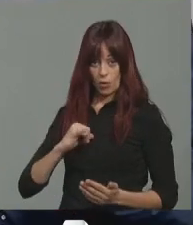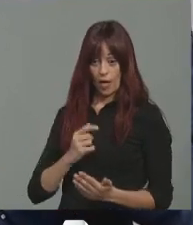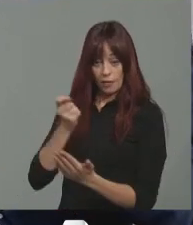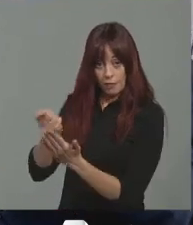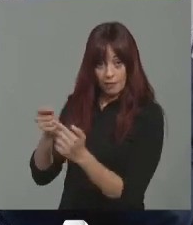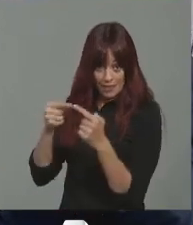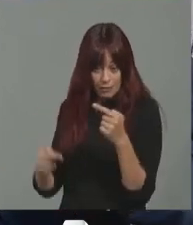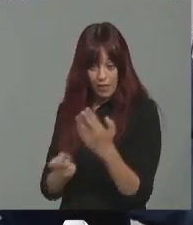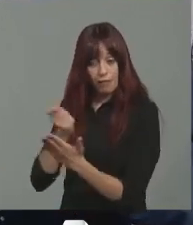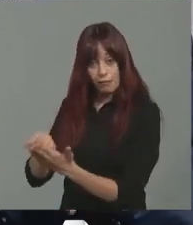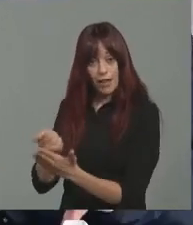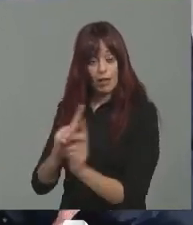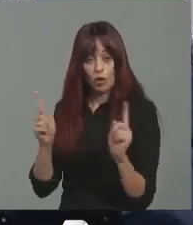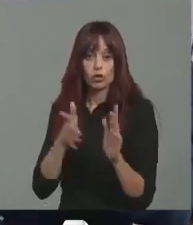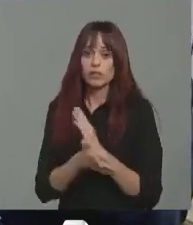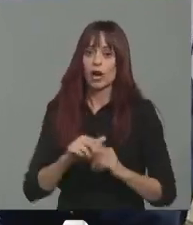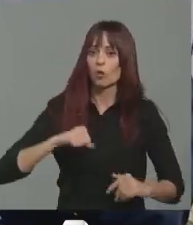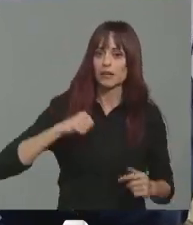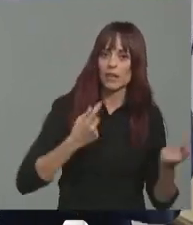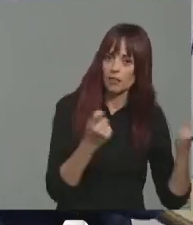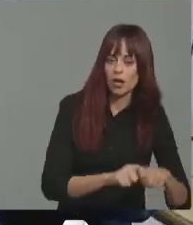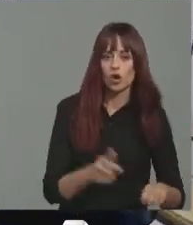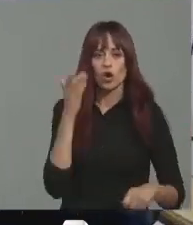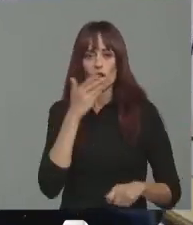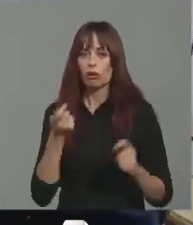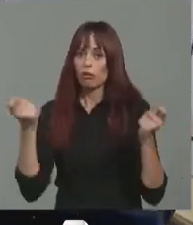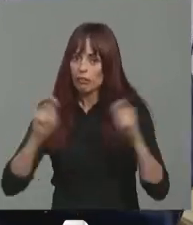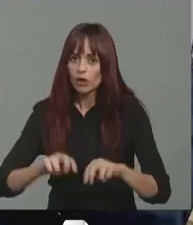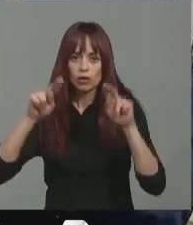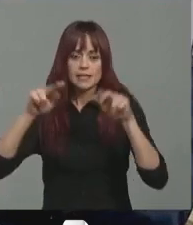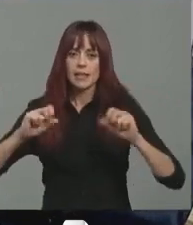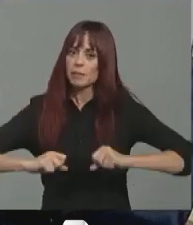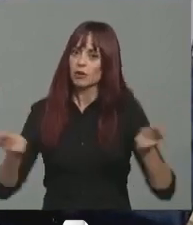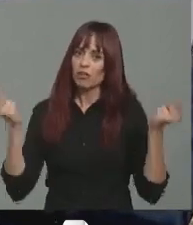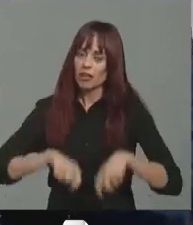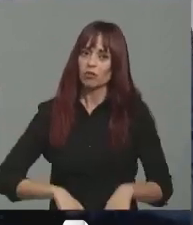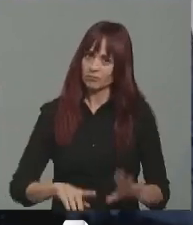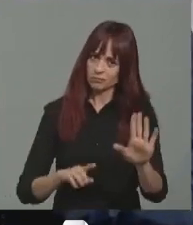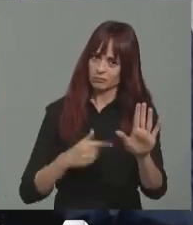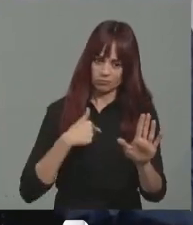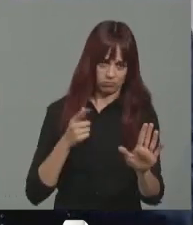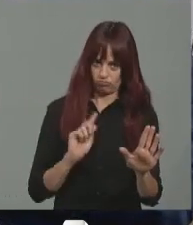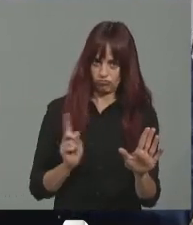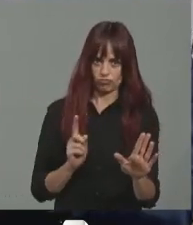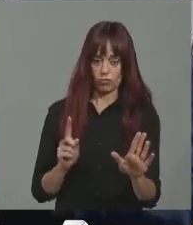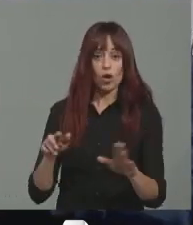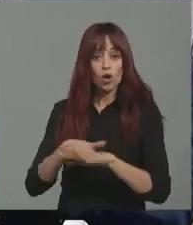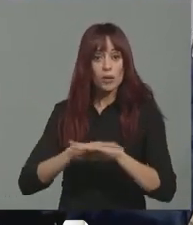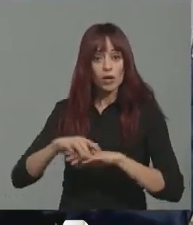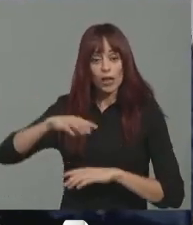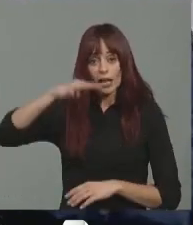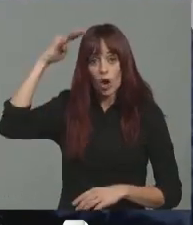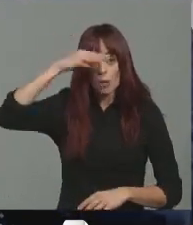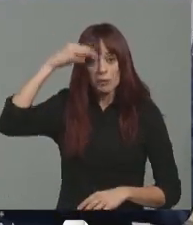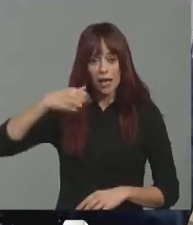significaría que tendríamos que cerrar hospitales, cerrar colegios o cerrar residencias de mayores. Oiga, no lo vamos a hacer. El gobierno del presidente de Comunidad no va a cerrar